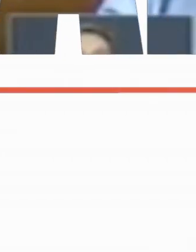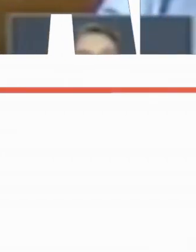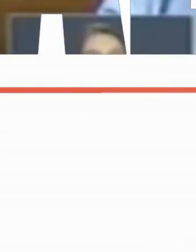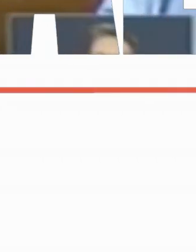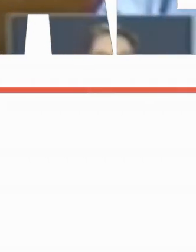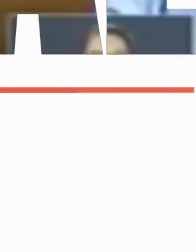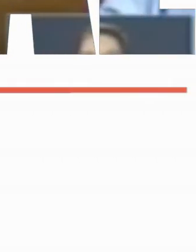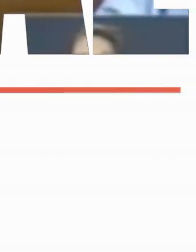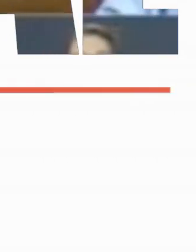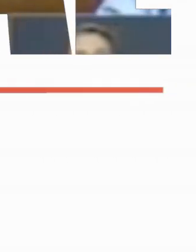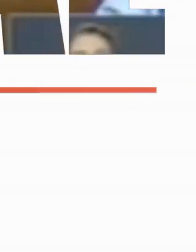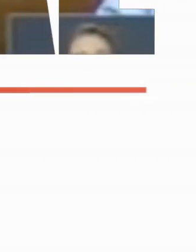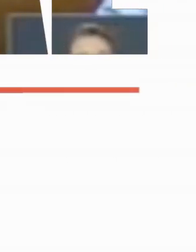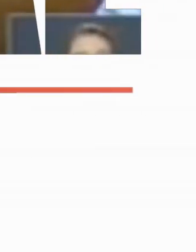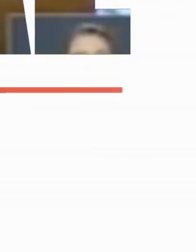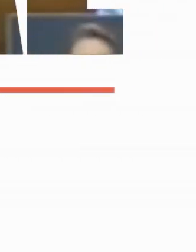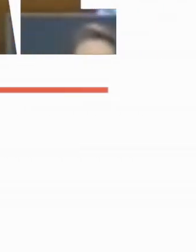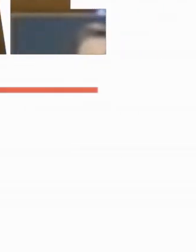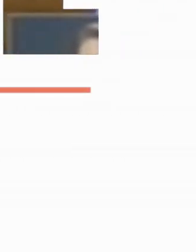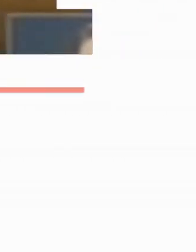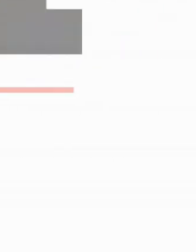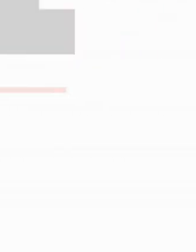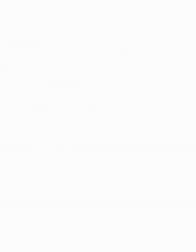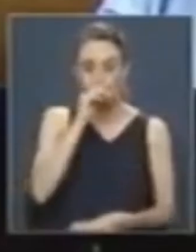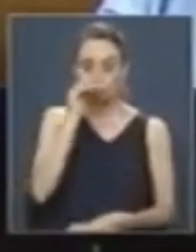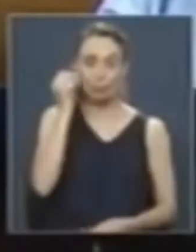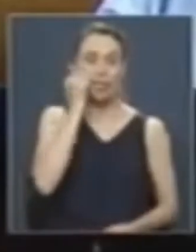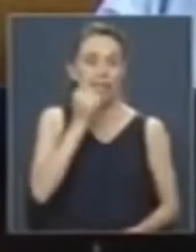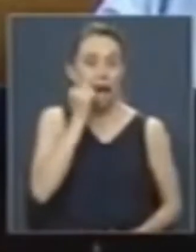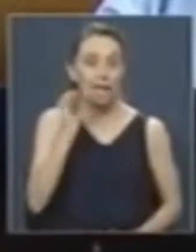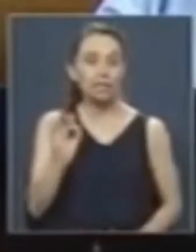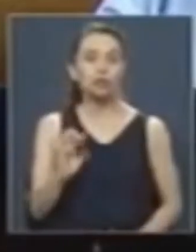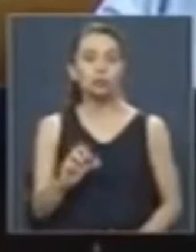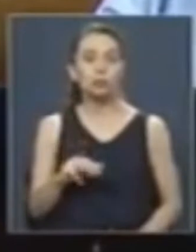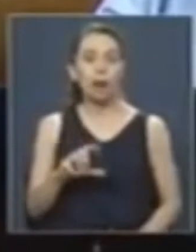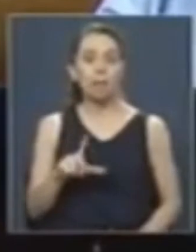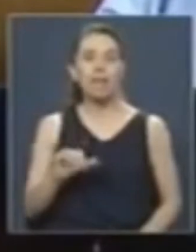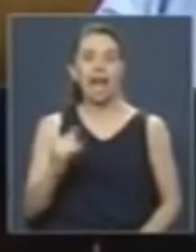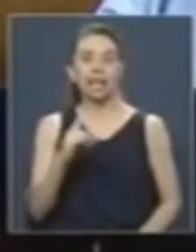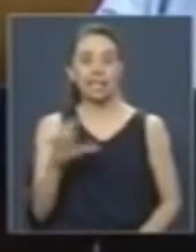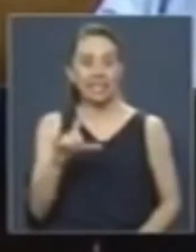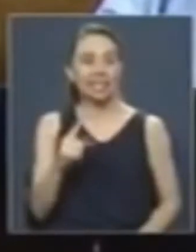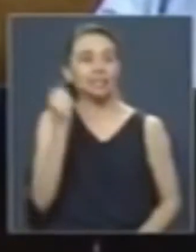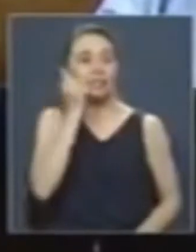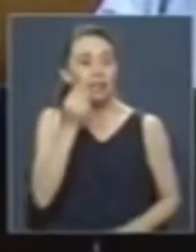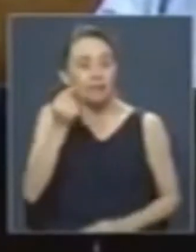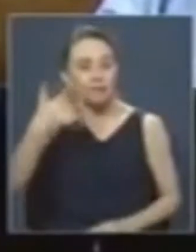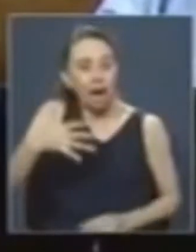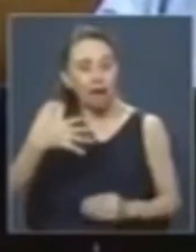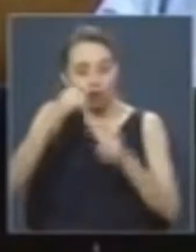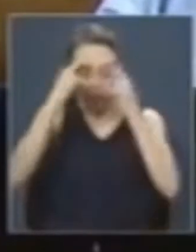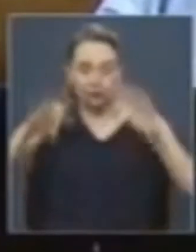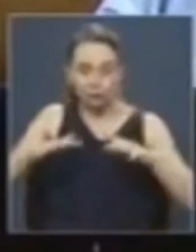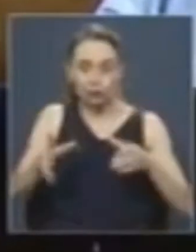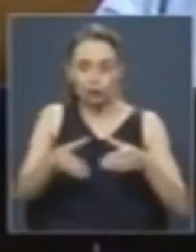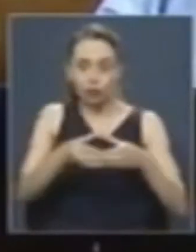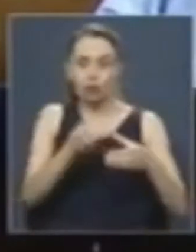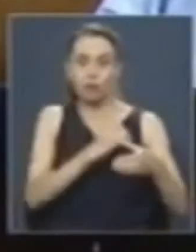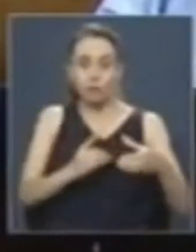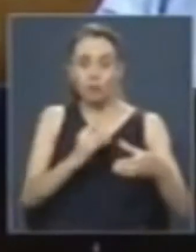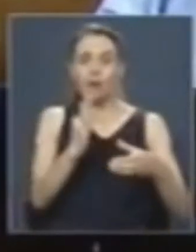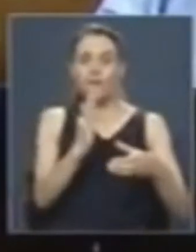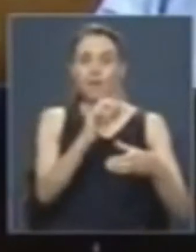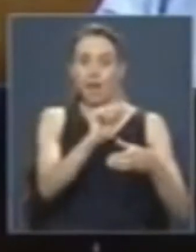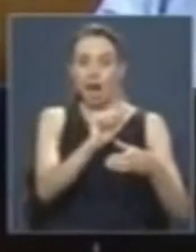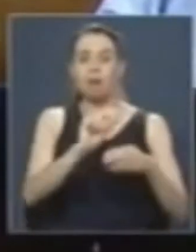Renato Garín y muchos otros. Le tengo un cariño sin medida a Pamela Giles y aprecio el esfuerzo del Frente Amplio por construir un nuevo